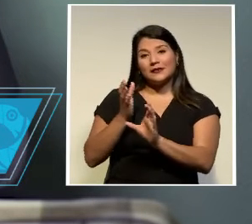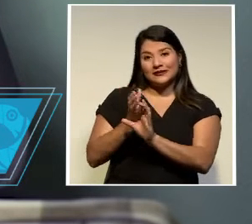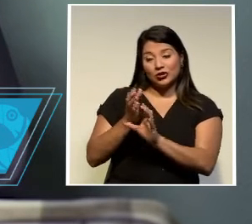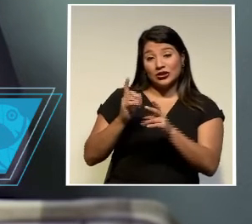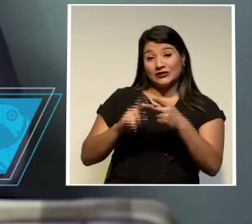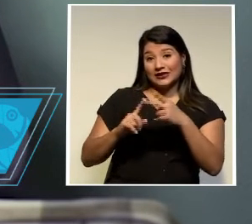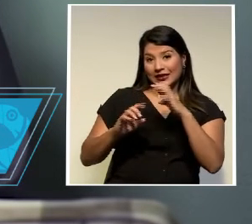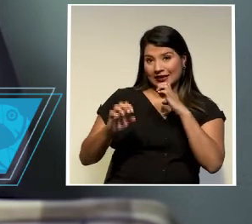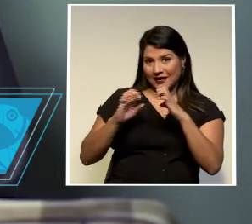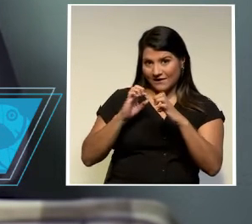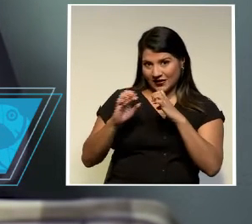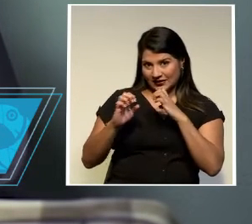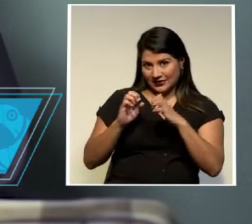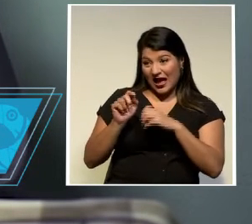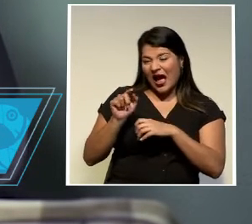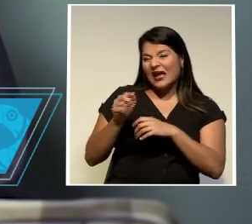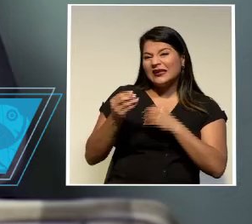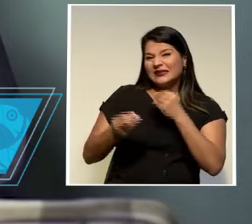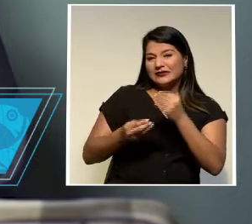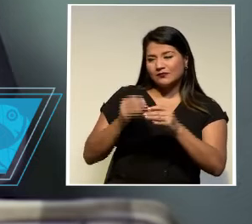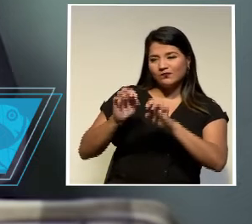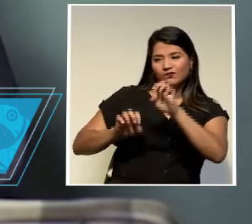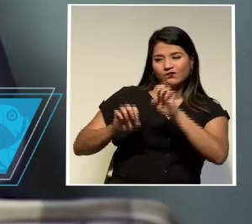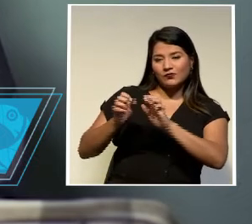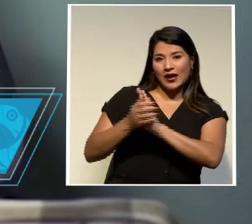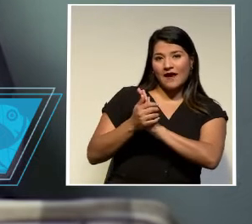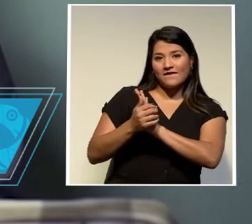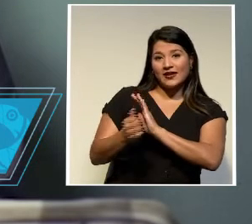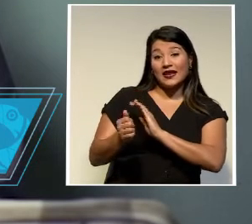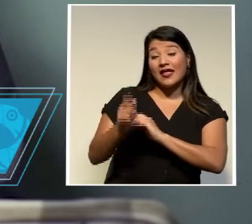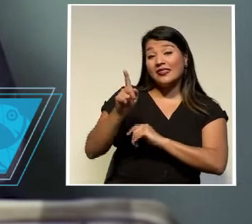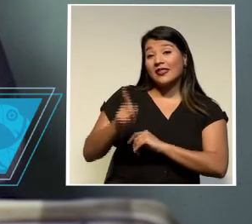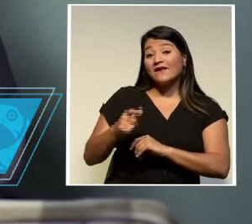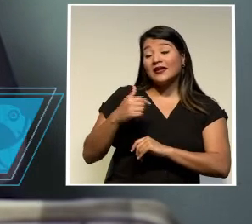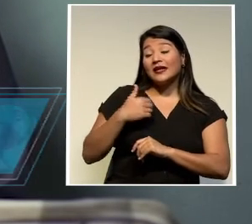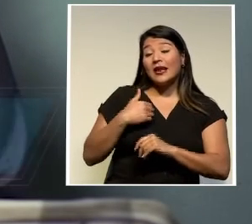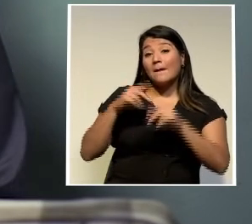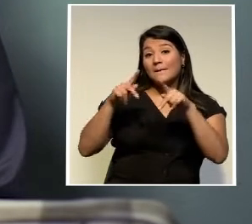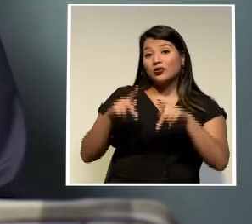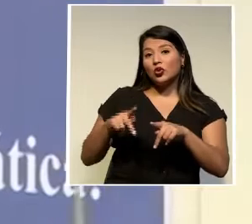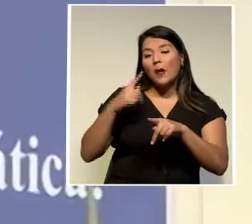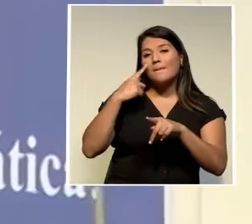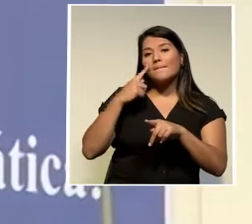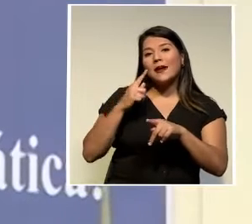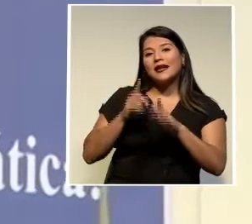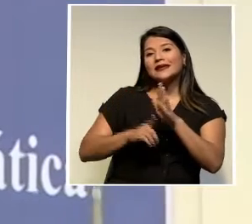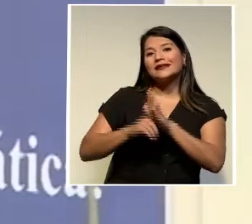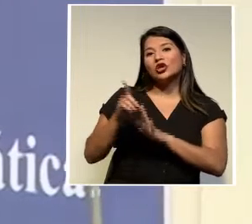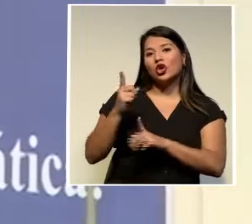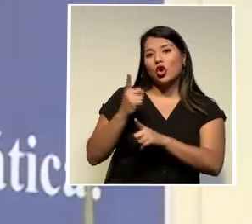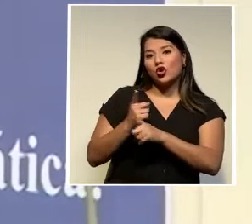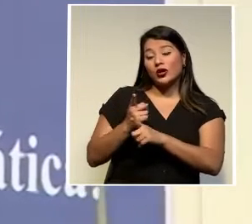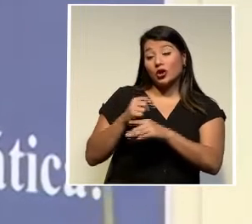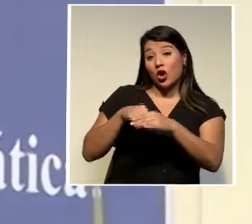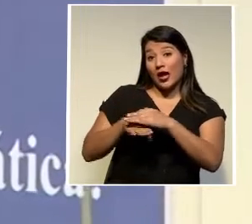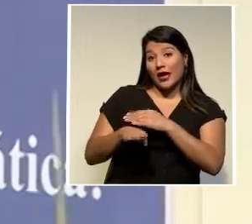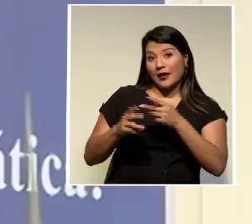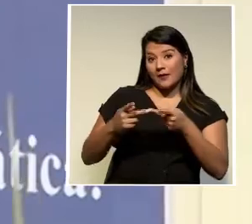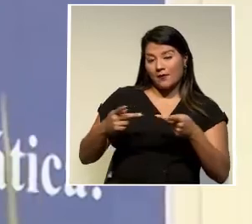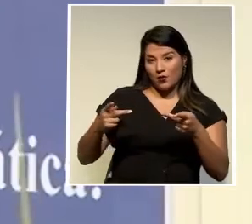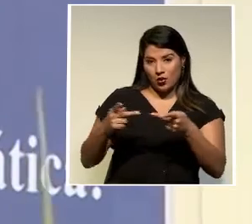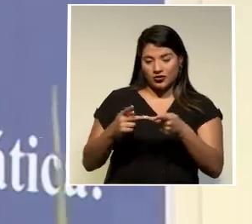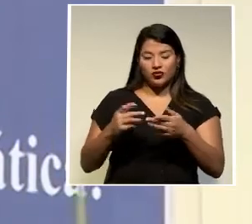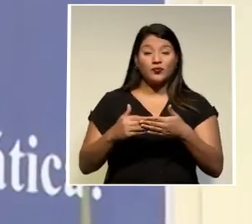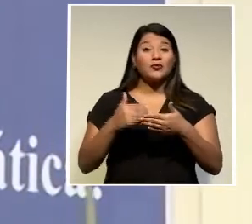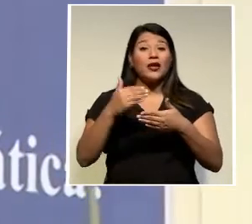entrevista donde se evaluarán las habilidades que debe tener la persona para el óptimo desarrollo en el puesto posterior la